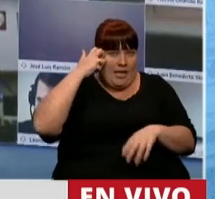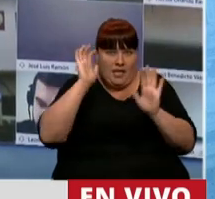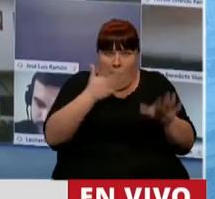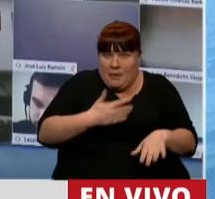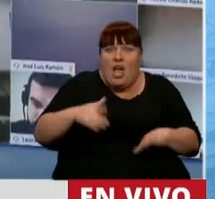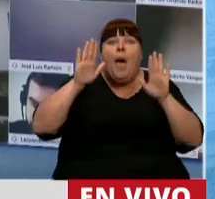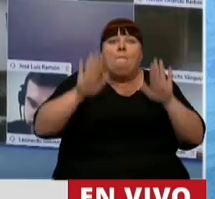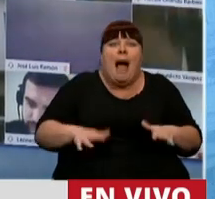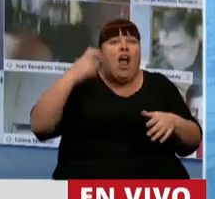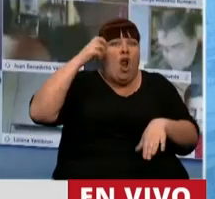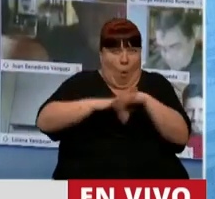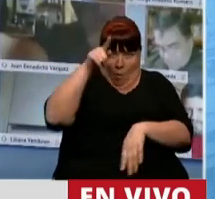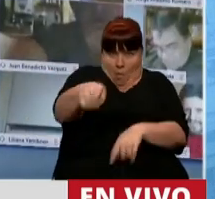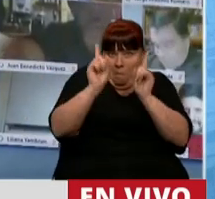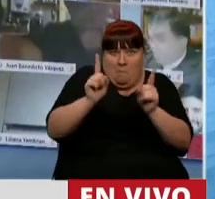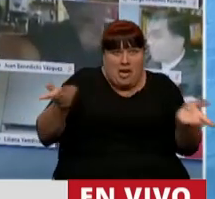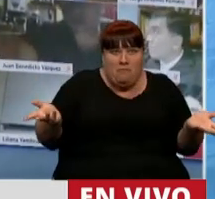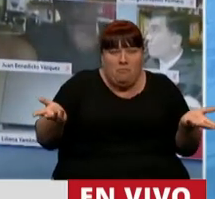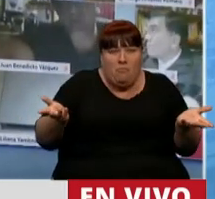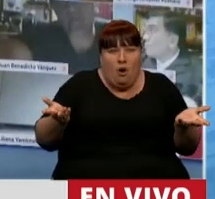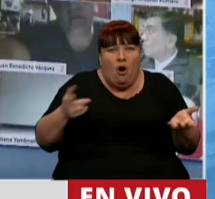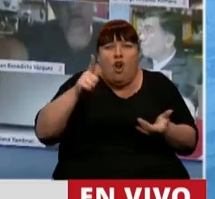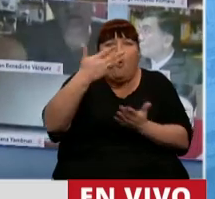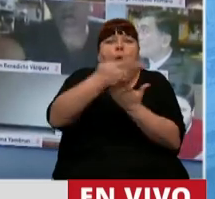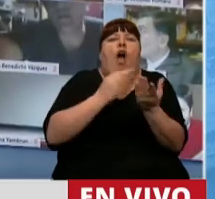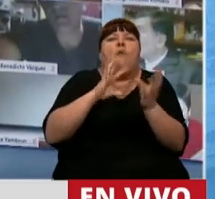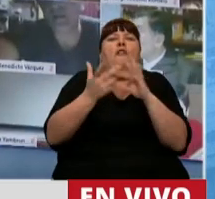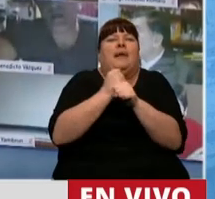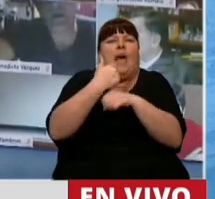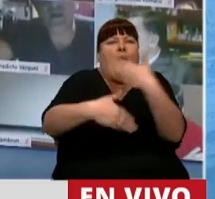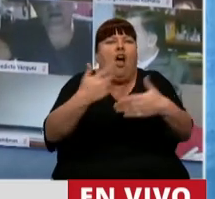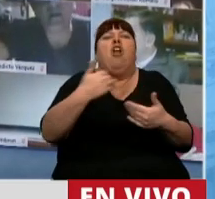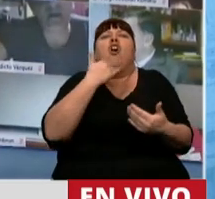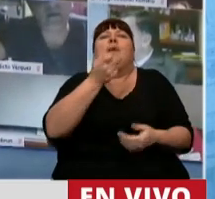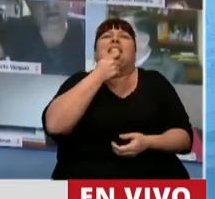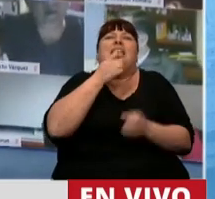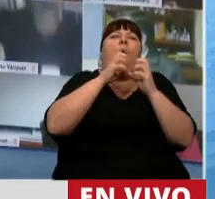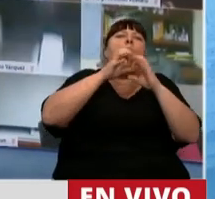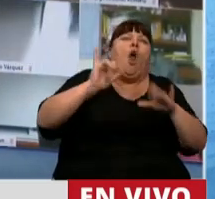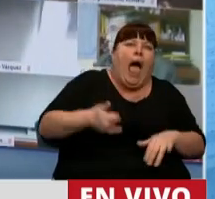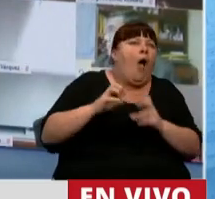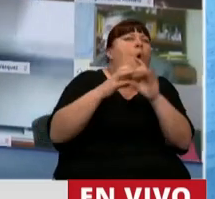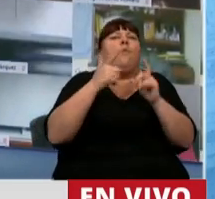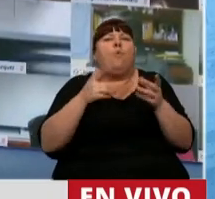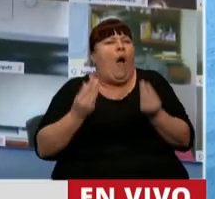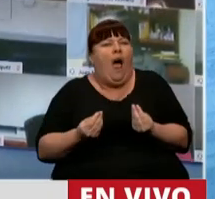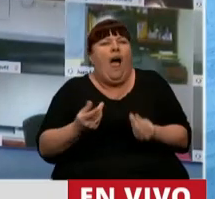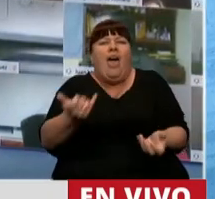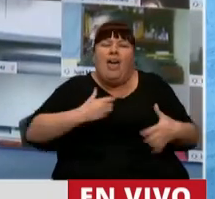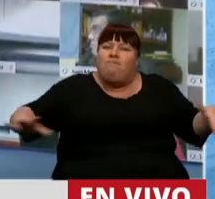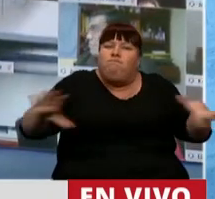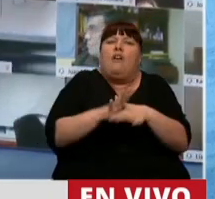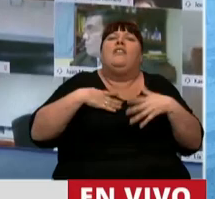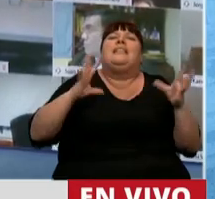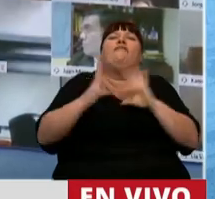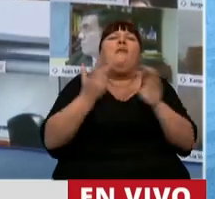Presidente, el que está frenando el Congreso es usted. No tiene la hoja de ruta, no sabe si tenemos quórum o no. Denos certeza